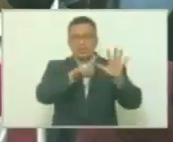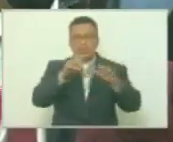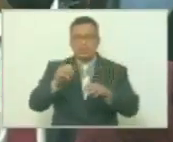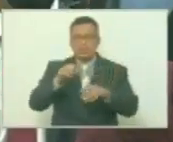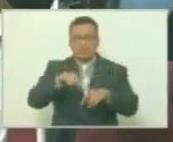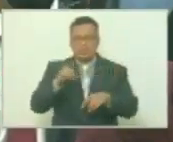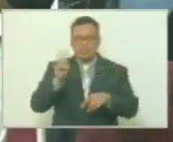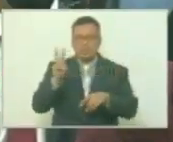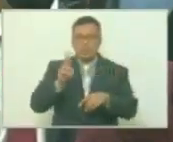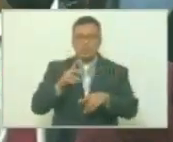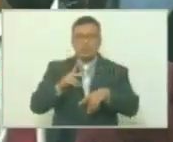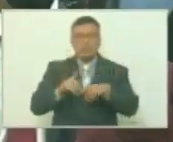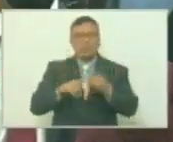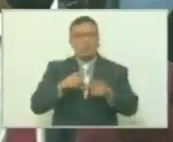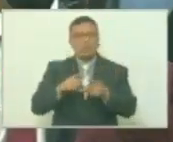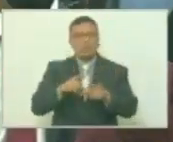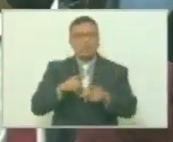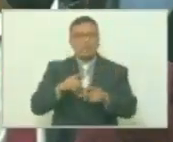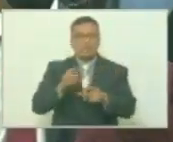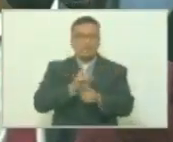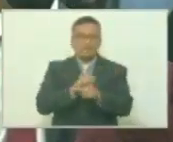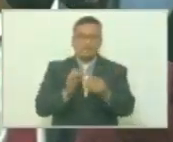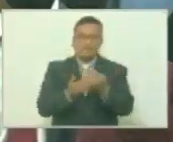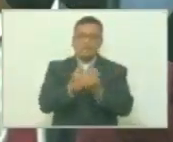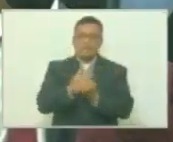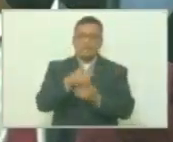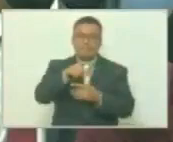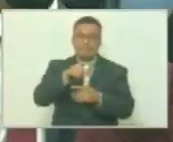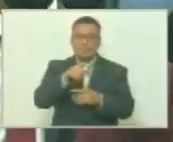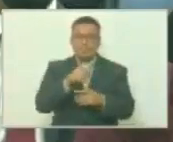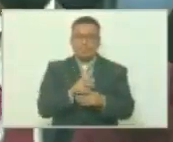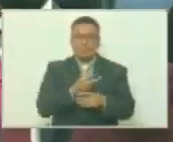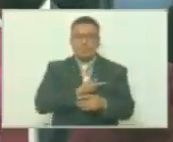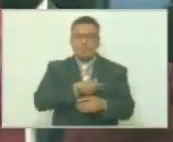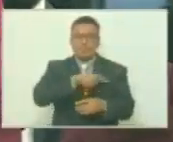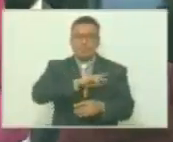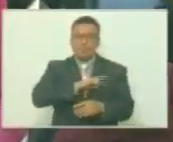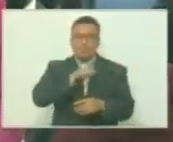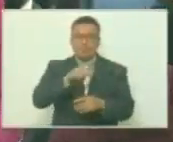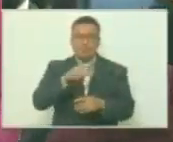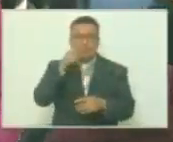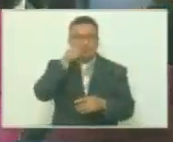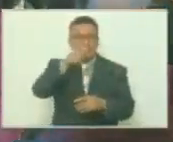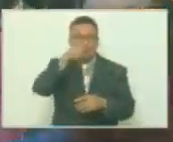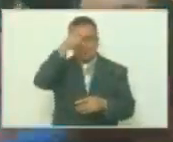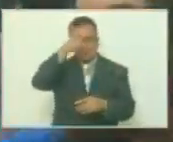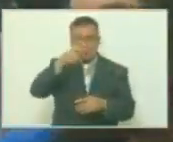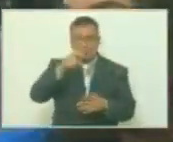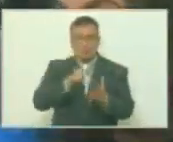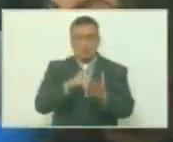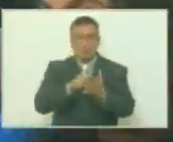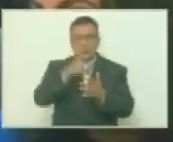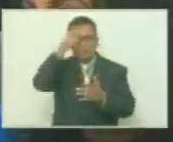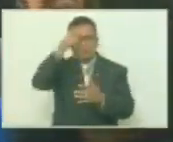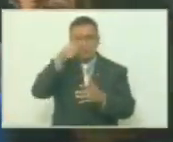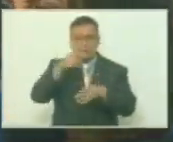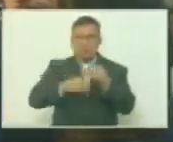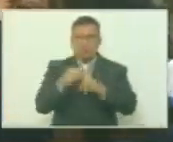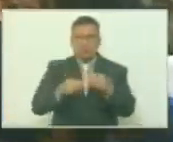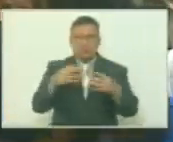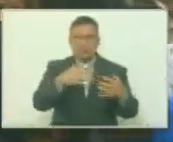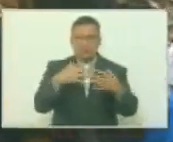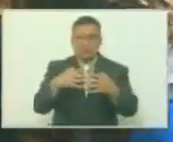Venezuela, producto de la traición del Pacto de Punto Fijo, se llevaba a cabo una lucha